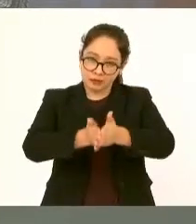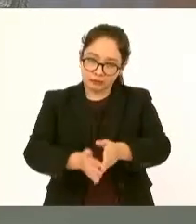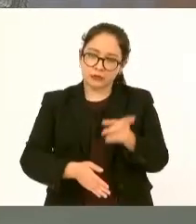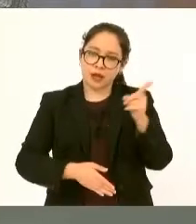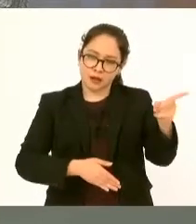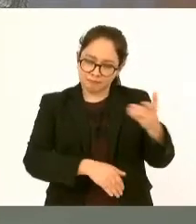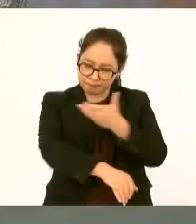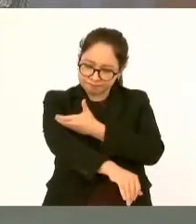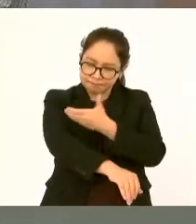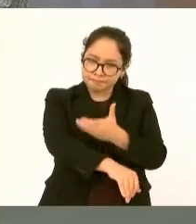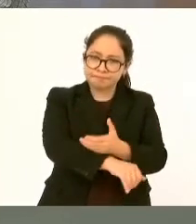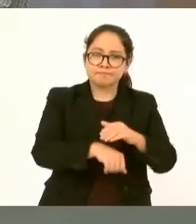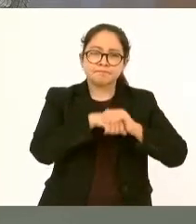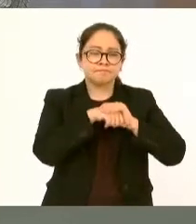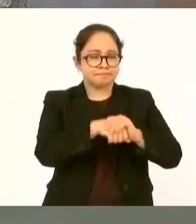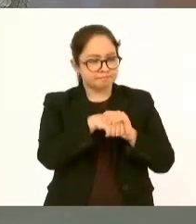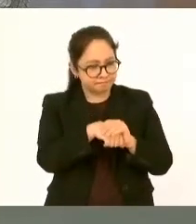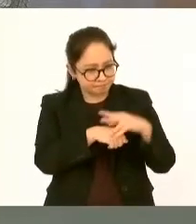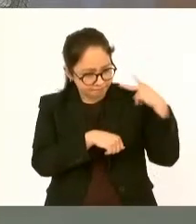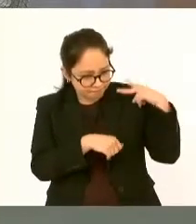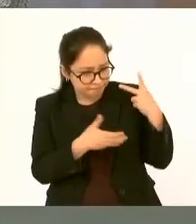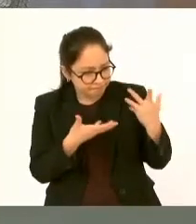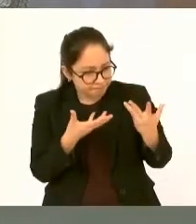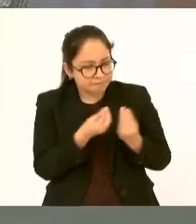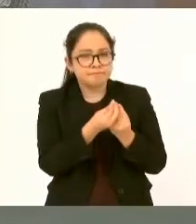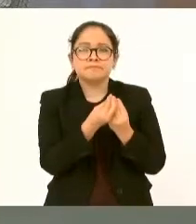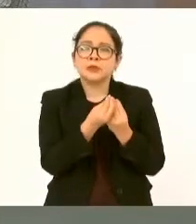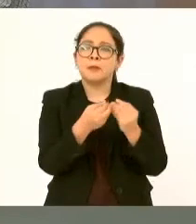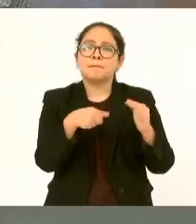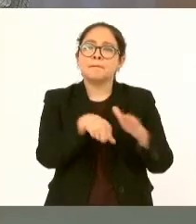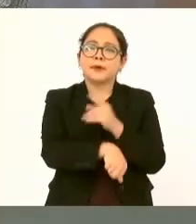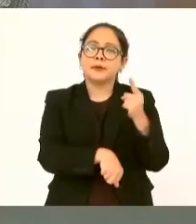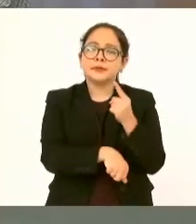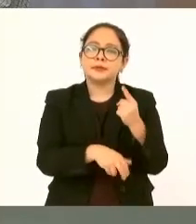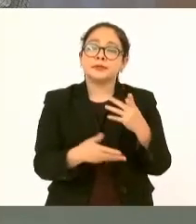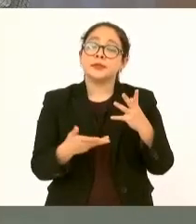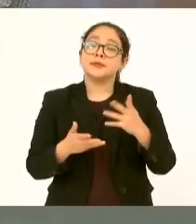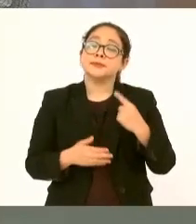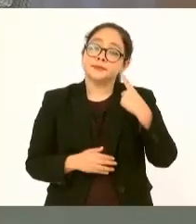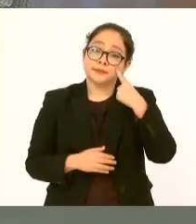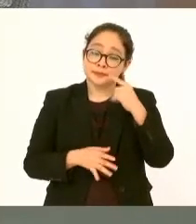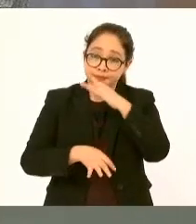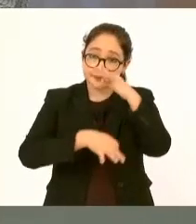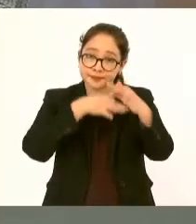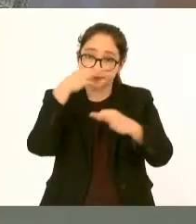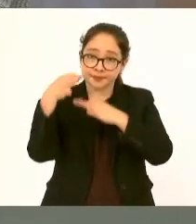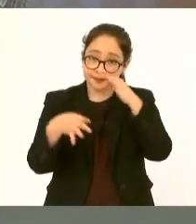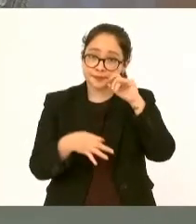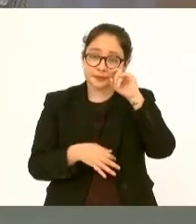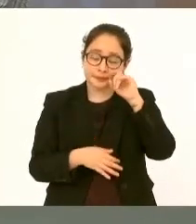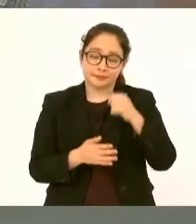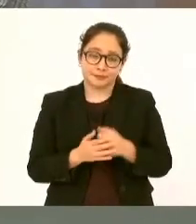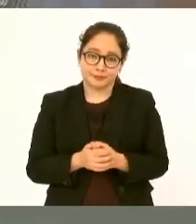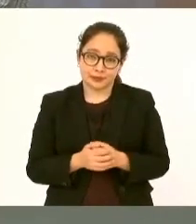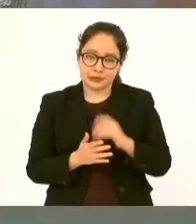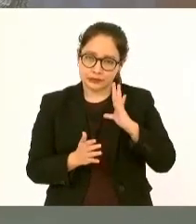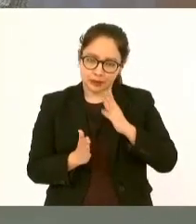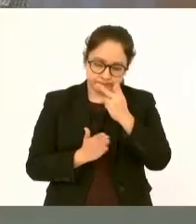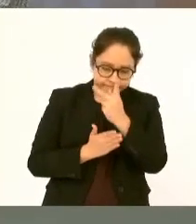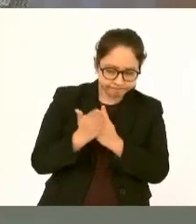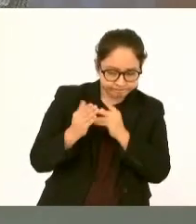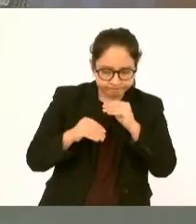pero me acompaña porque estamos terminando ya la planeación